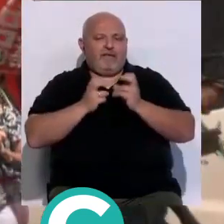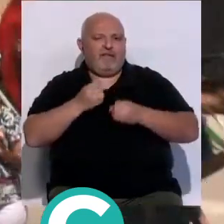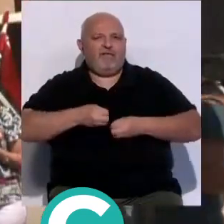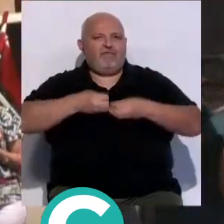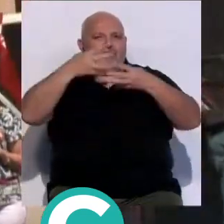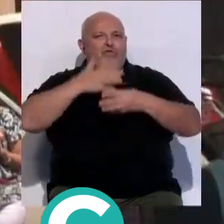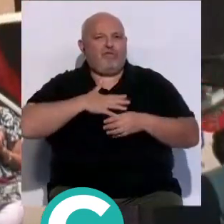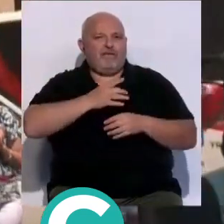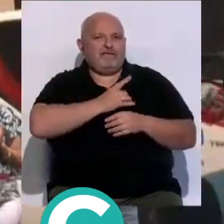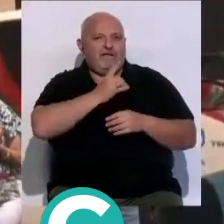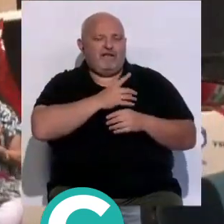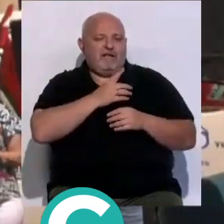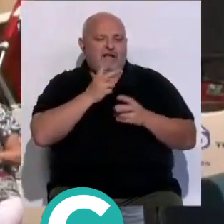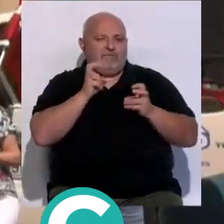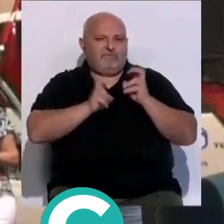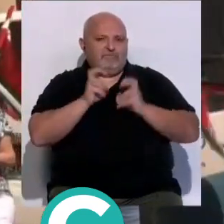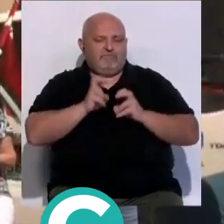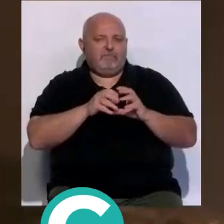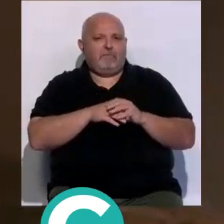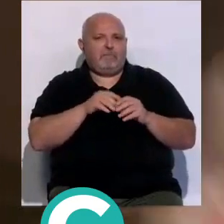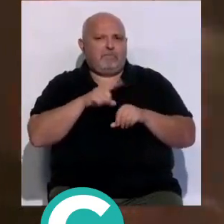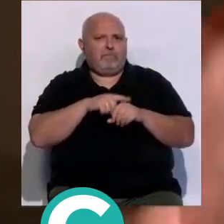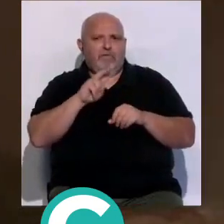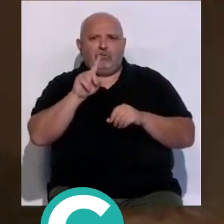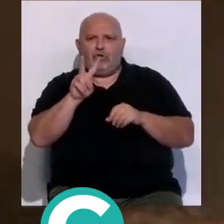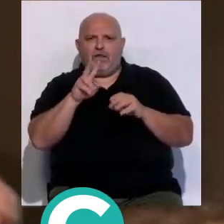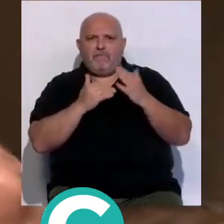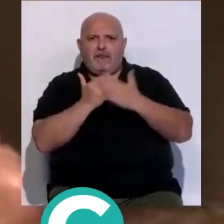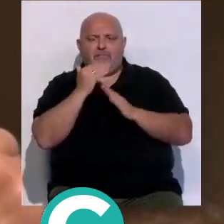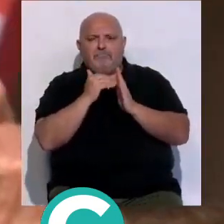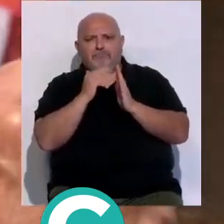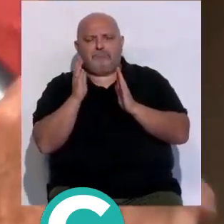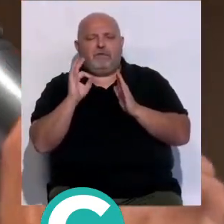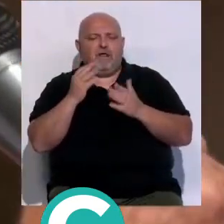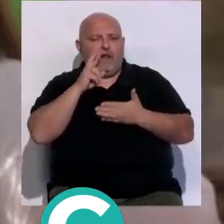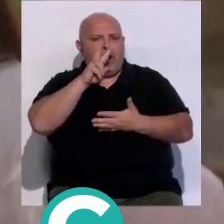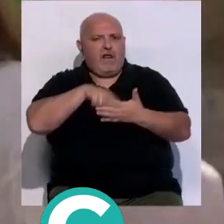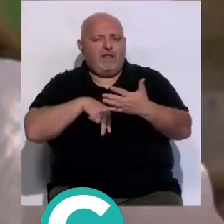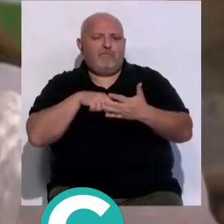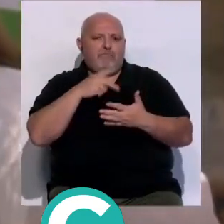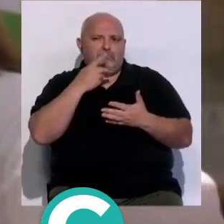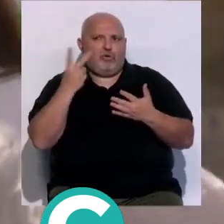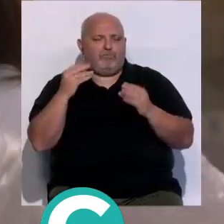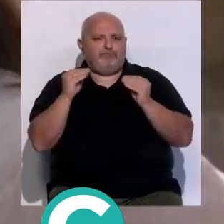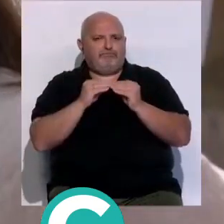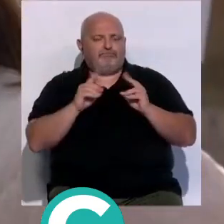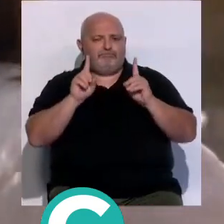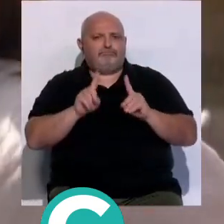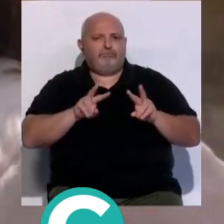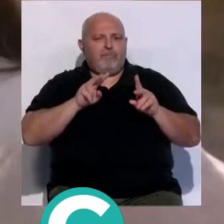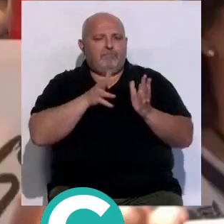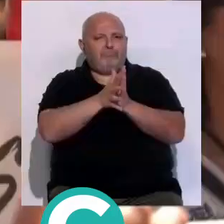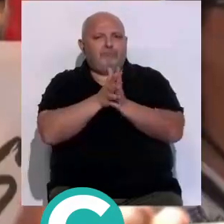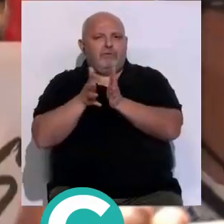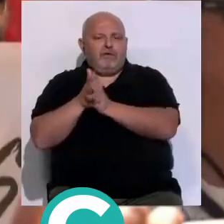edificio de los sindicatos a los asistentes. Pasadas las 12 de la mañana, donde han leído un manifiesto conjunto en el que han puesto de